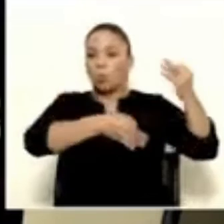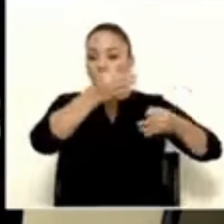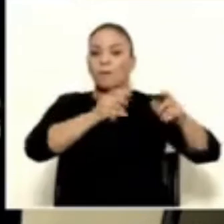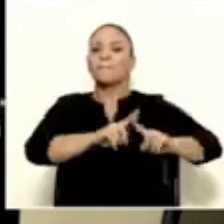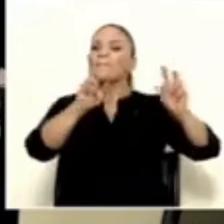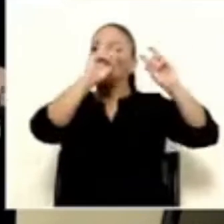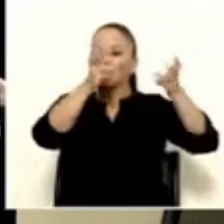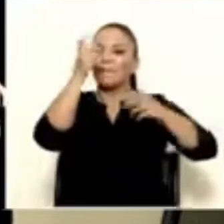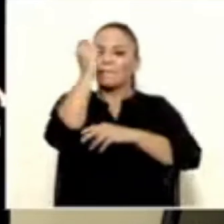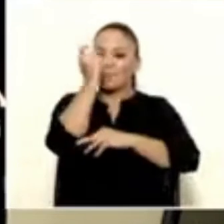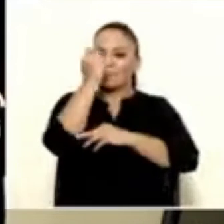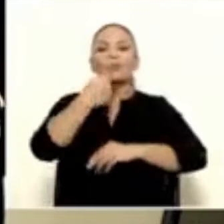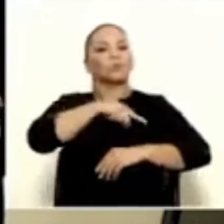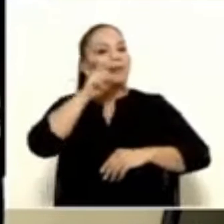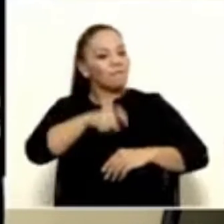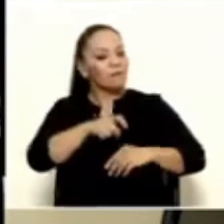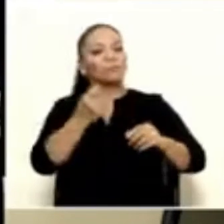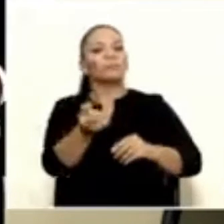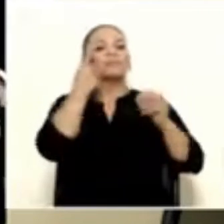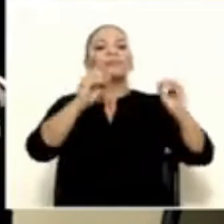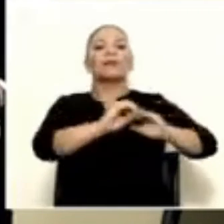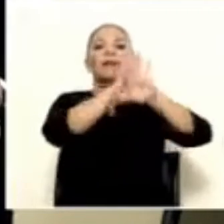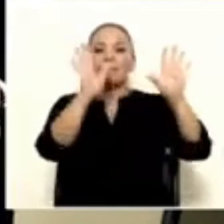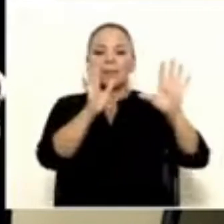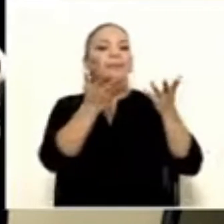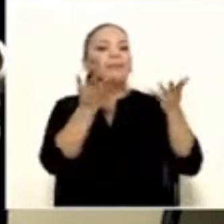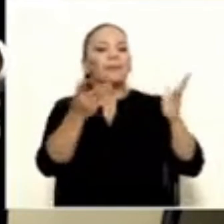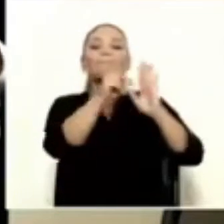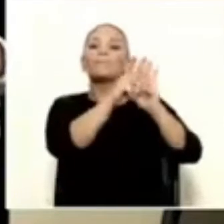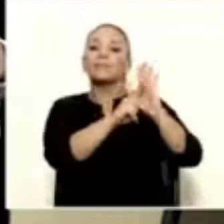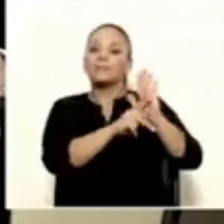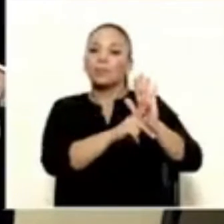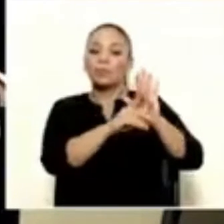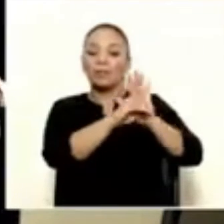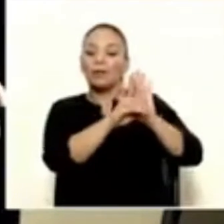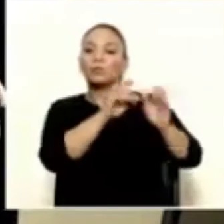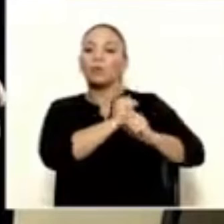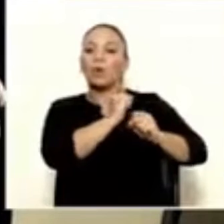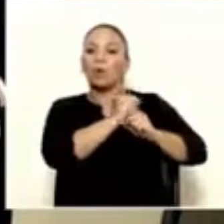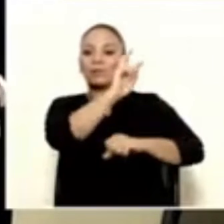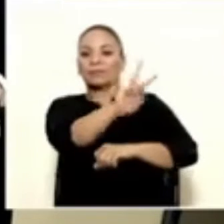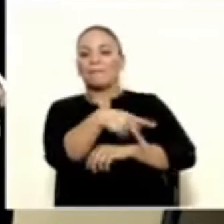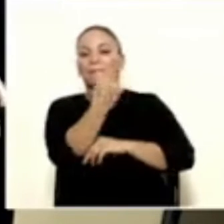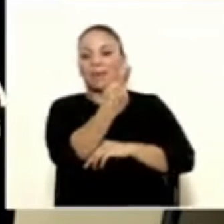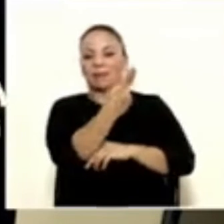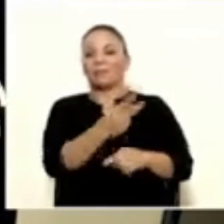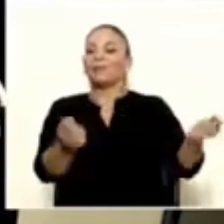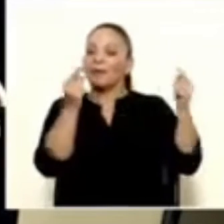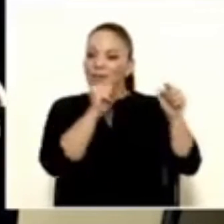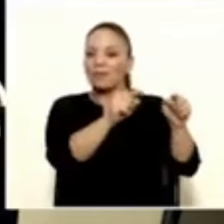en materia de pensiones tenemos que tener muy claro que los principios del derecho laboral se invierten y aquí